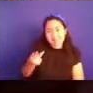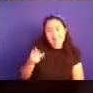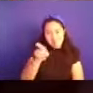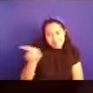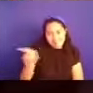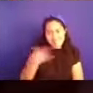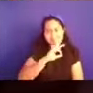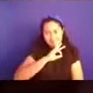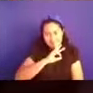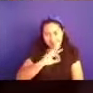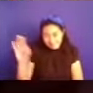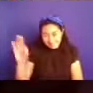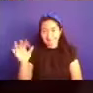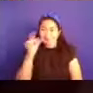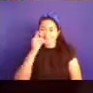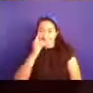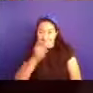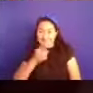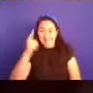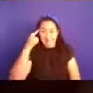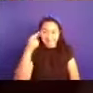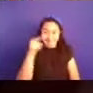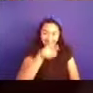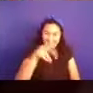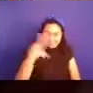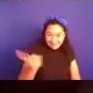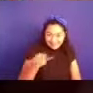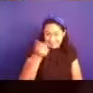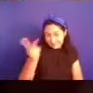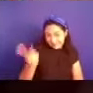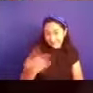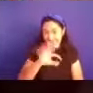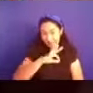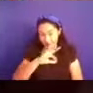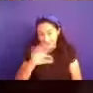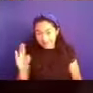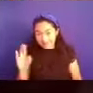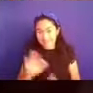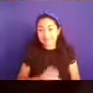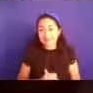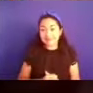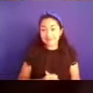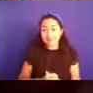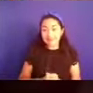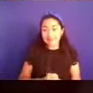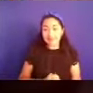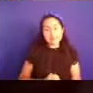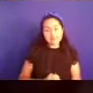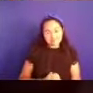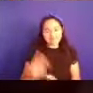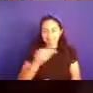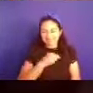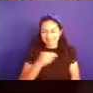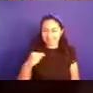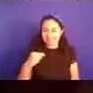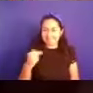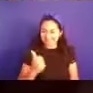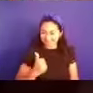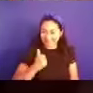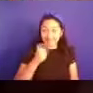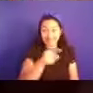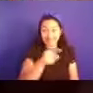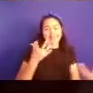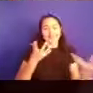hagan sus comentarios a, para Olga, en este, en esta oportunidad que tenemos de que nos, de que nos está acompañando.